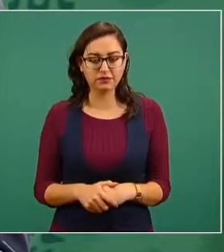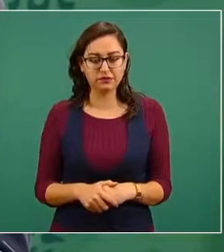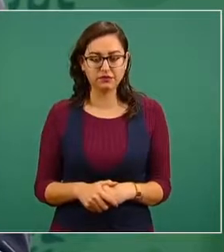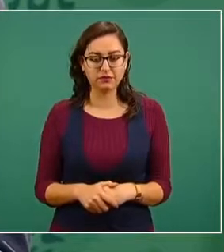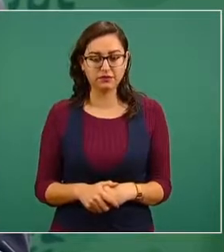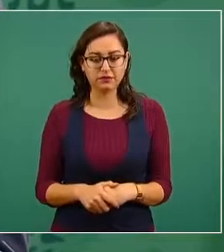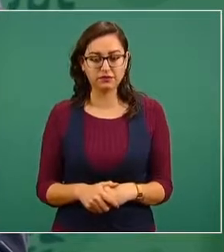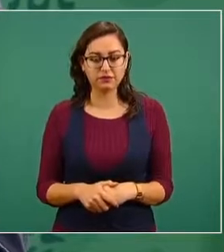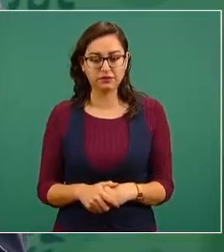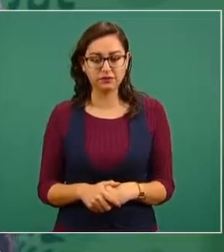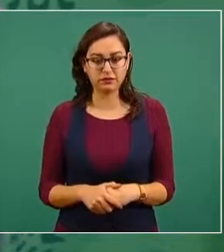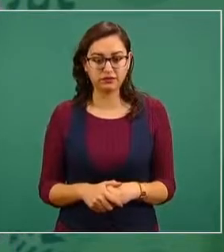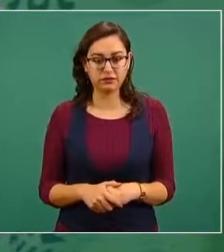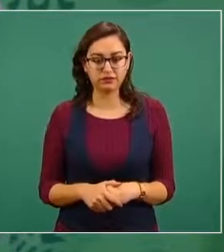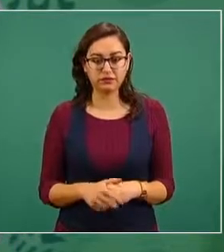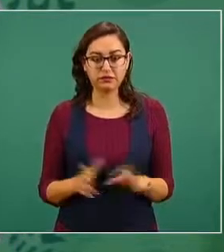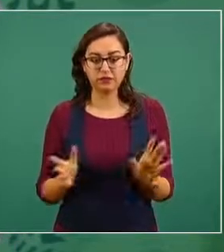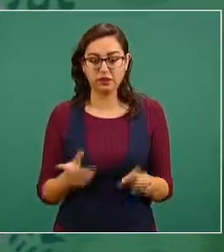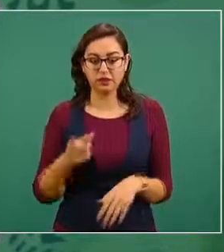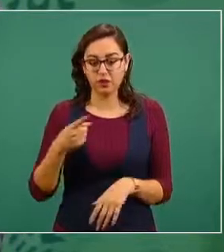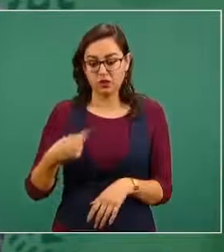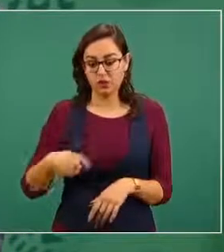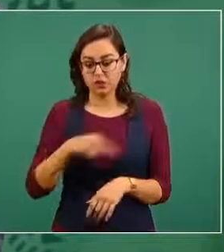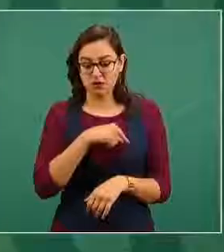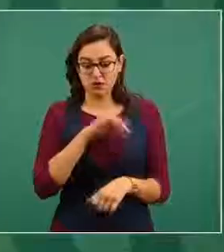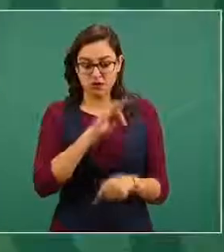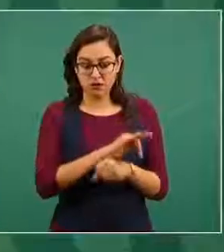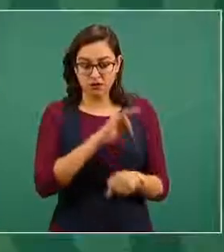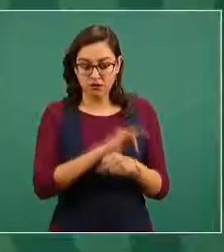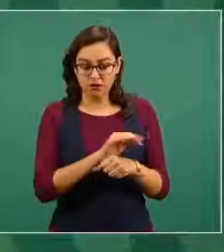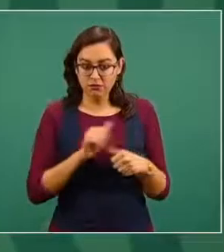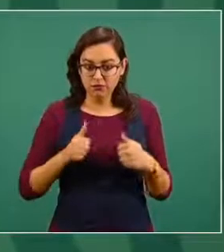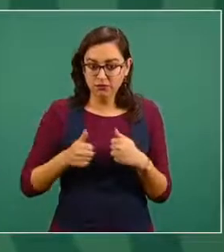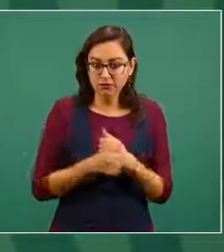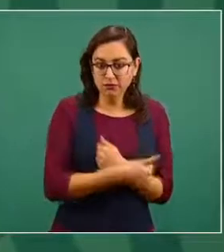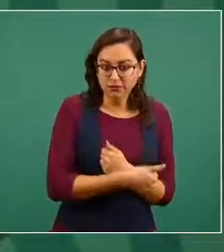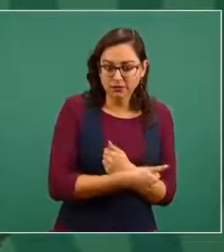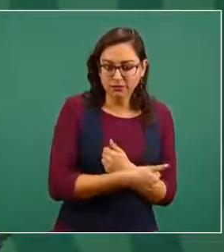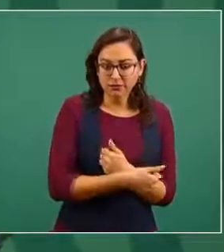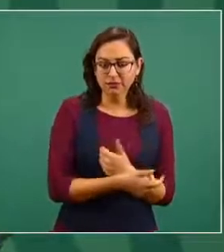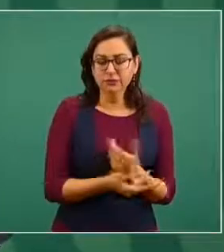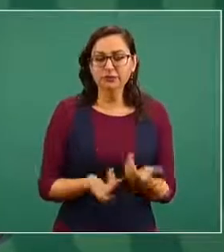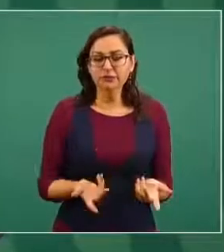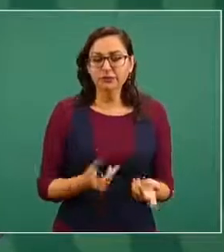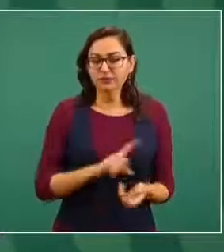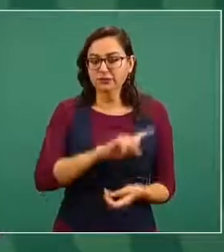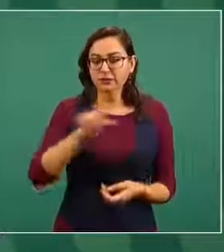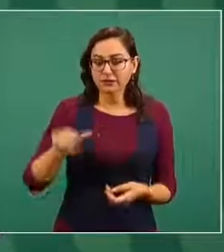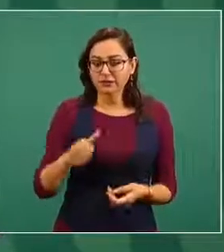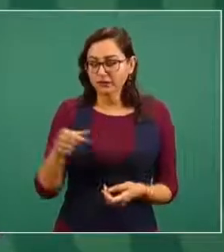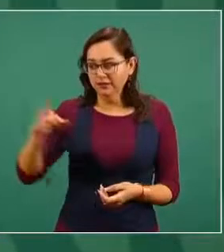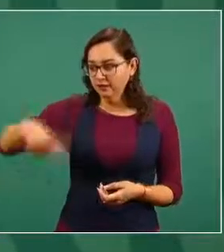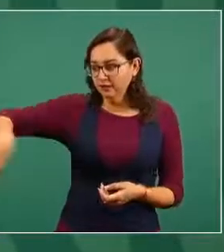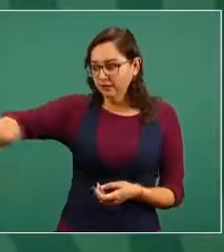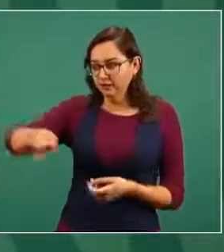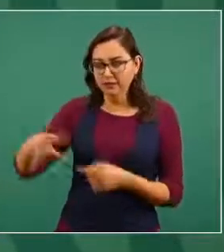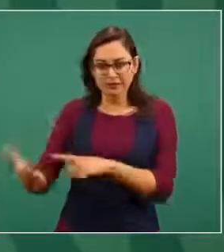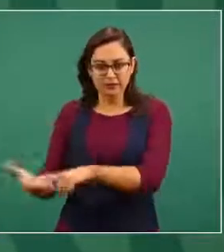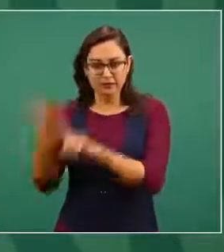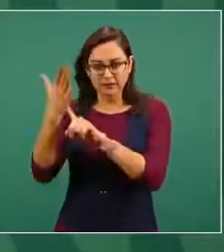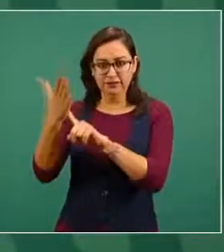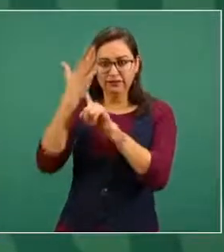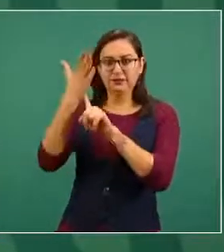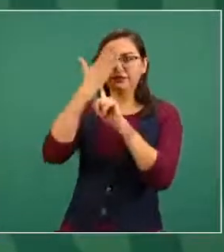estuviésemos encubriendo y resulta